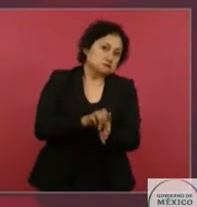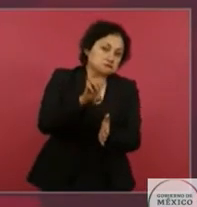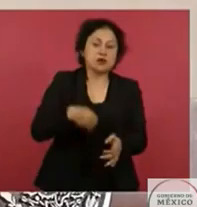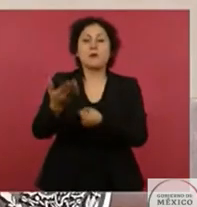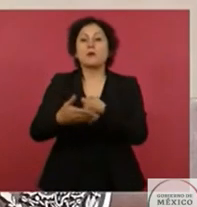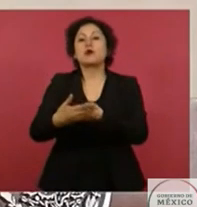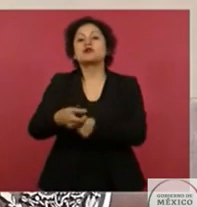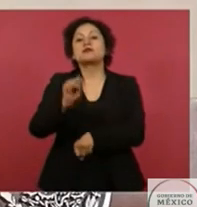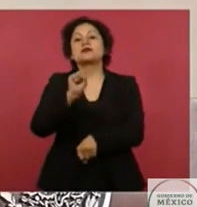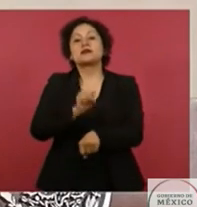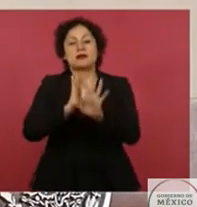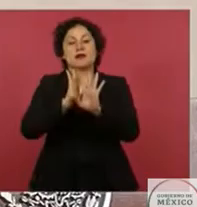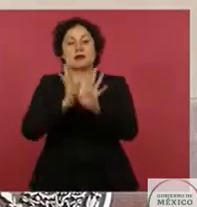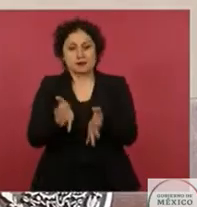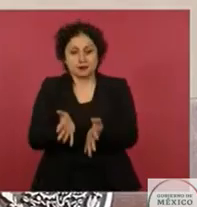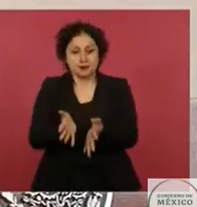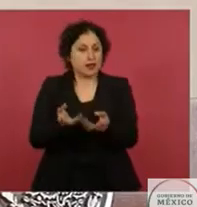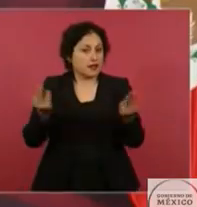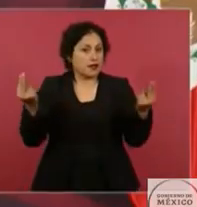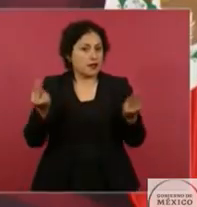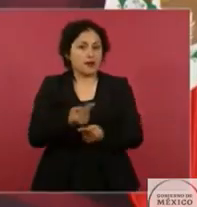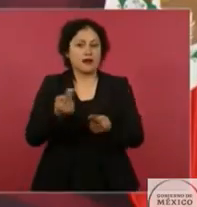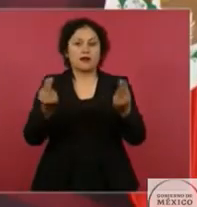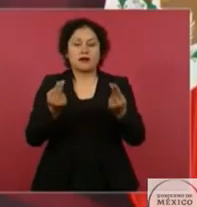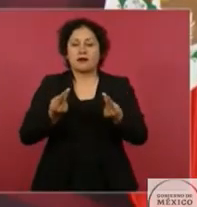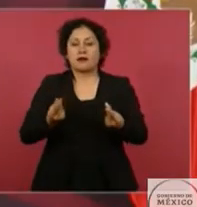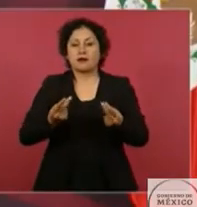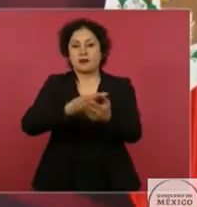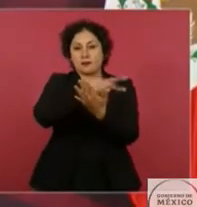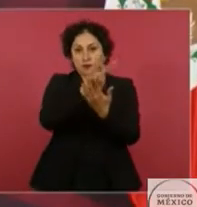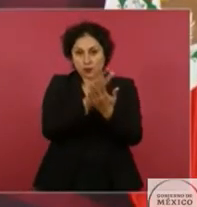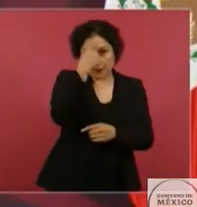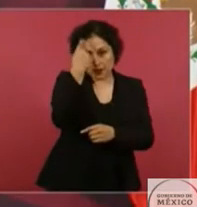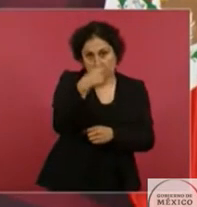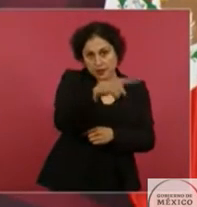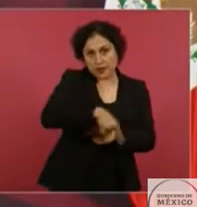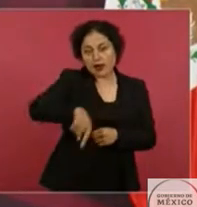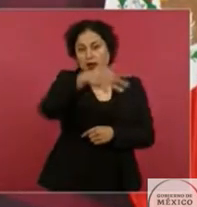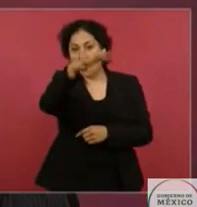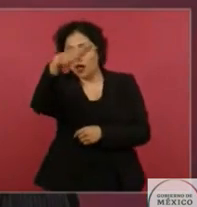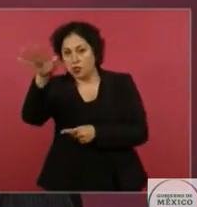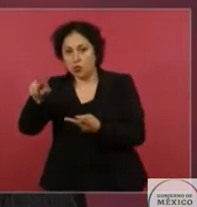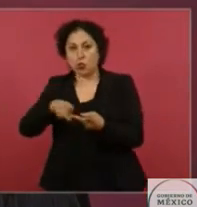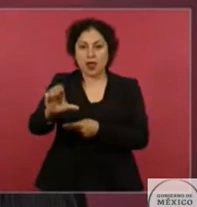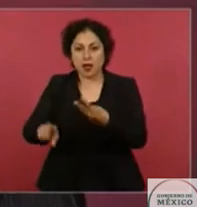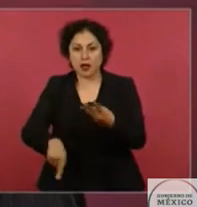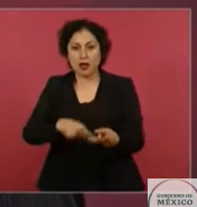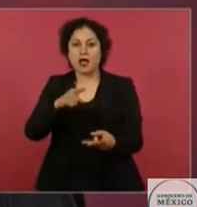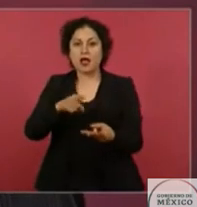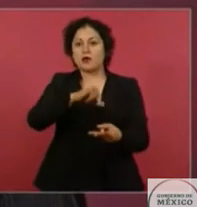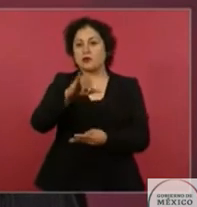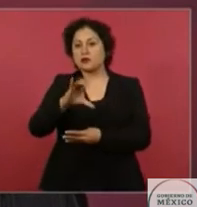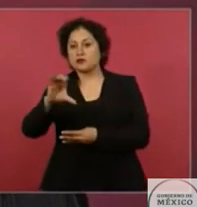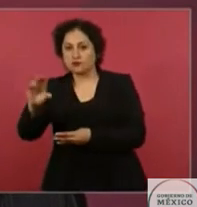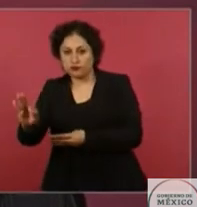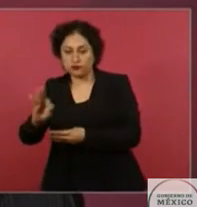posible, ya todos los programas, los apoyos de bienestar para adultos mayores, becas, jóvenes construyendo el futuro, personas con